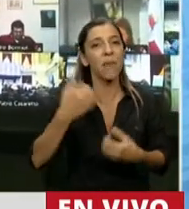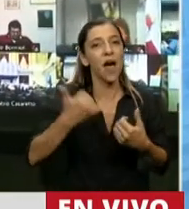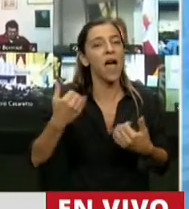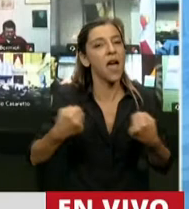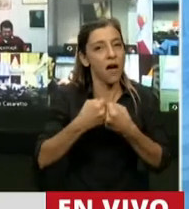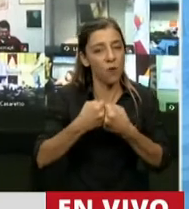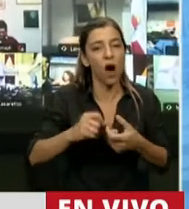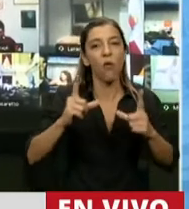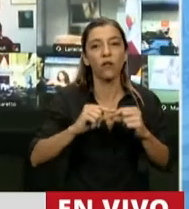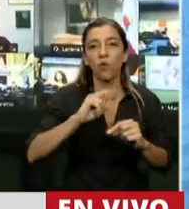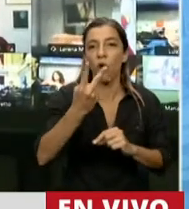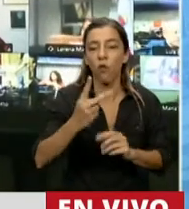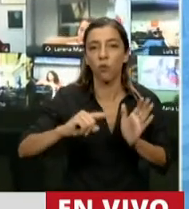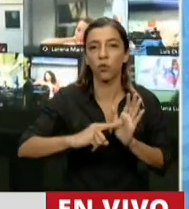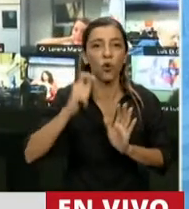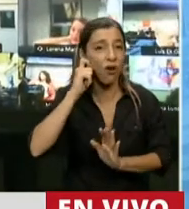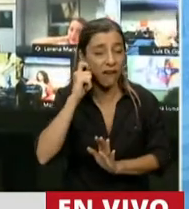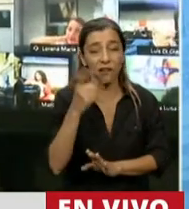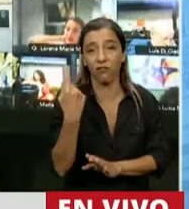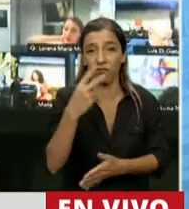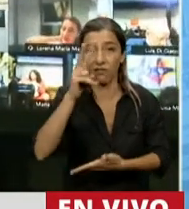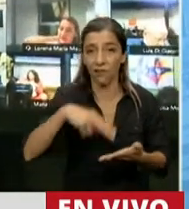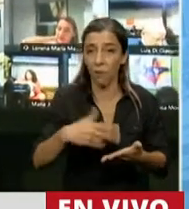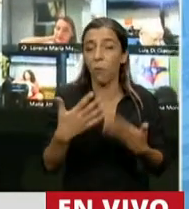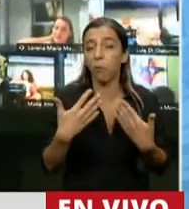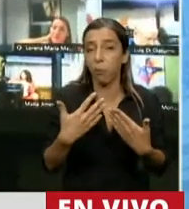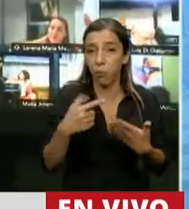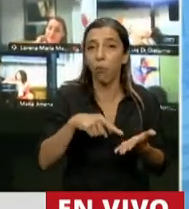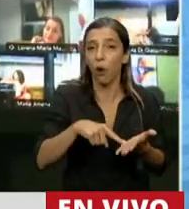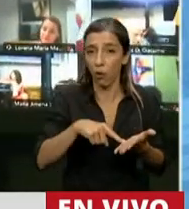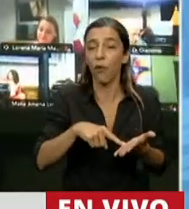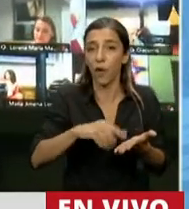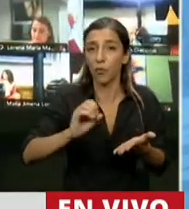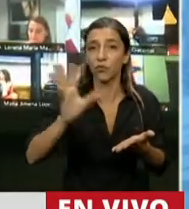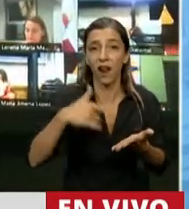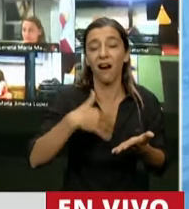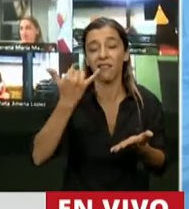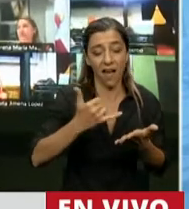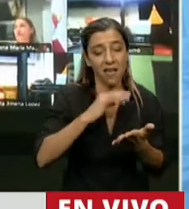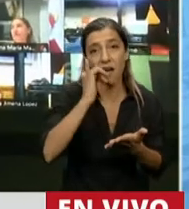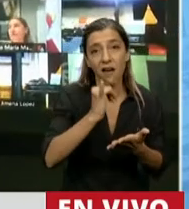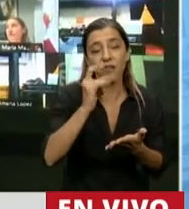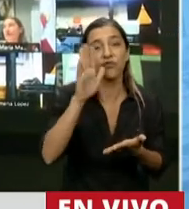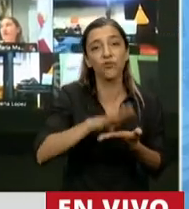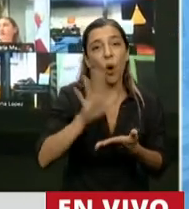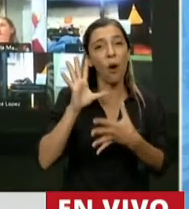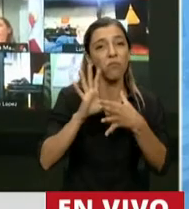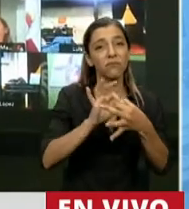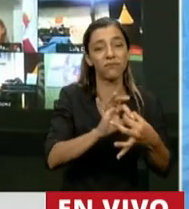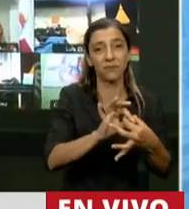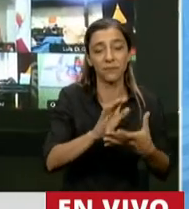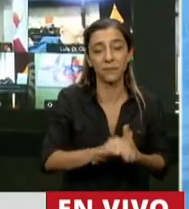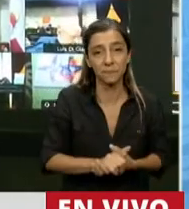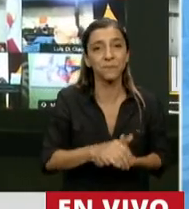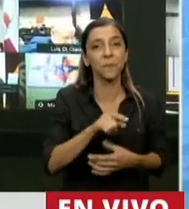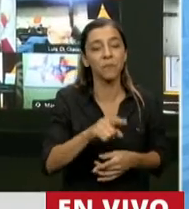inciso G, se puede leer claramente la referencia a este tópico con una sola salvedad que a la